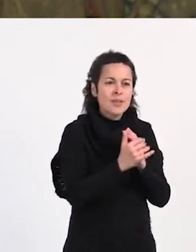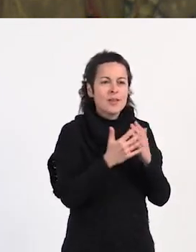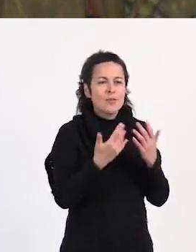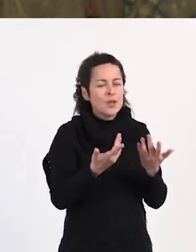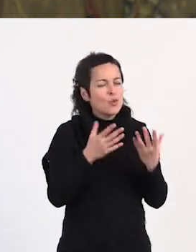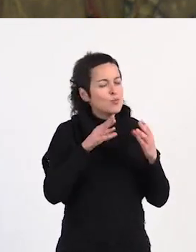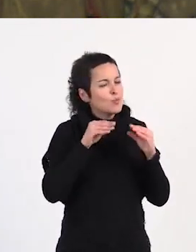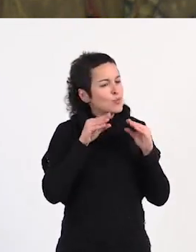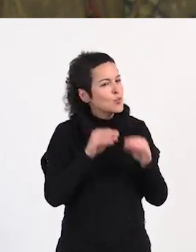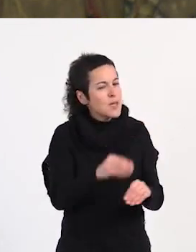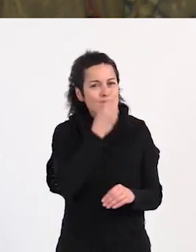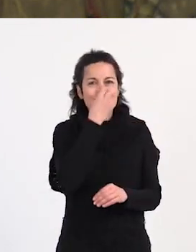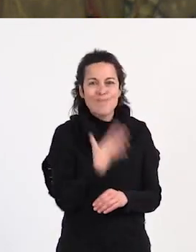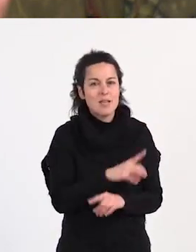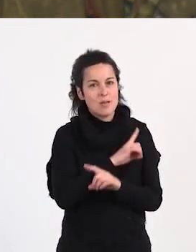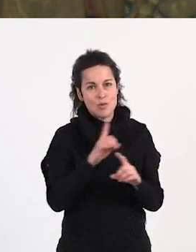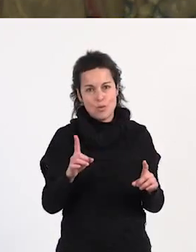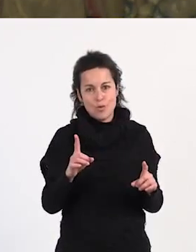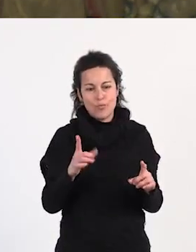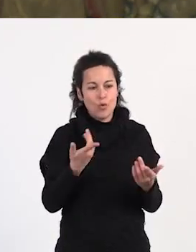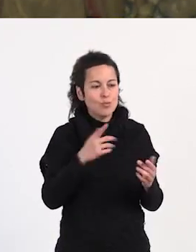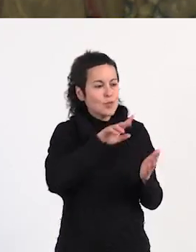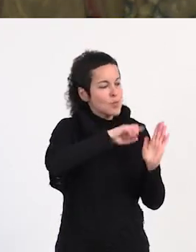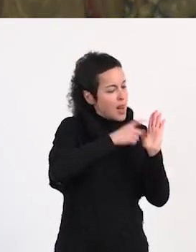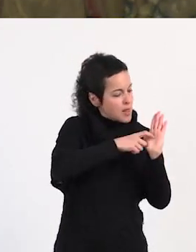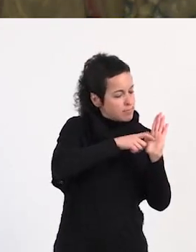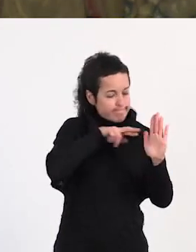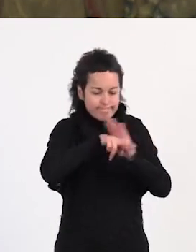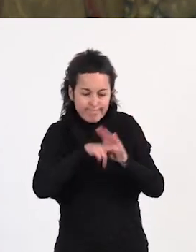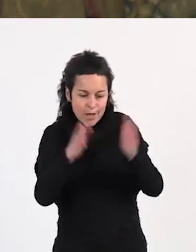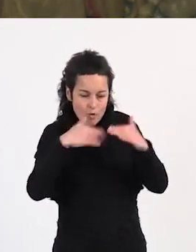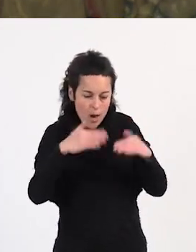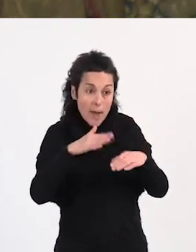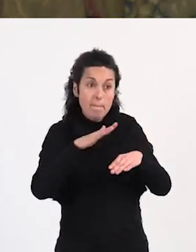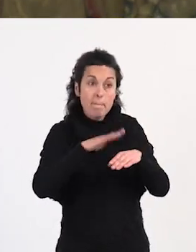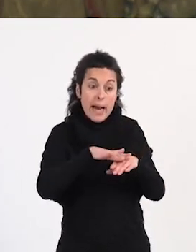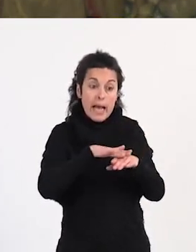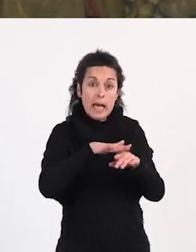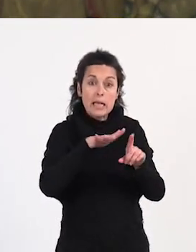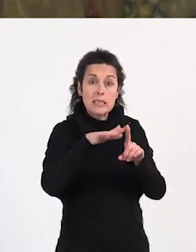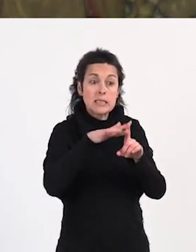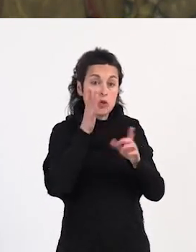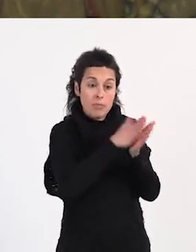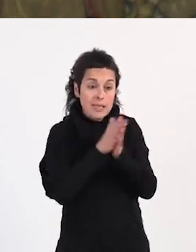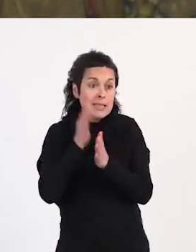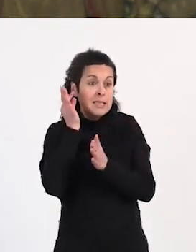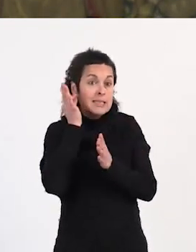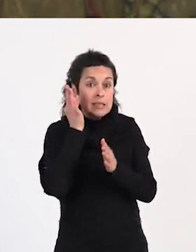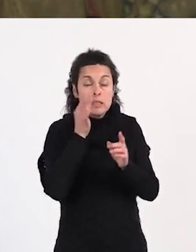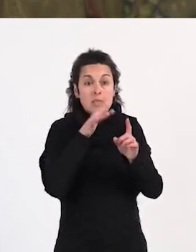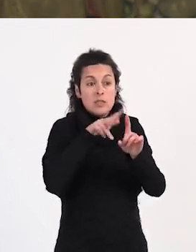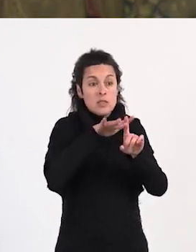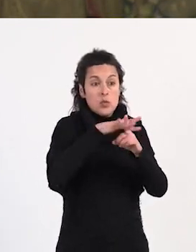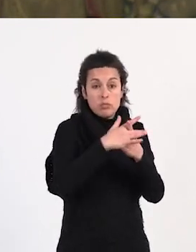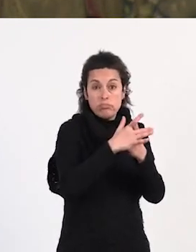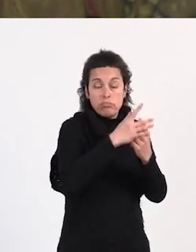utilizan como se deben utilizar, no están las herramientas para que las compañeras que están en situación de trata salgan de esta situación. Pero la